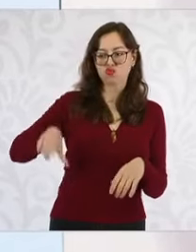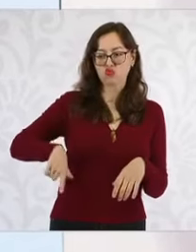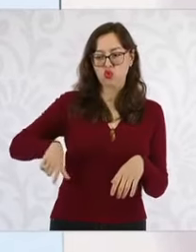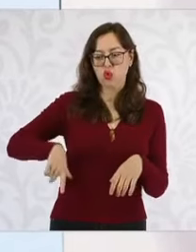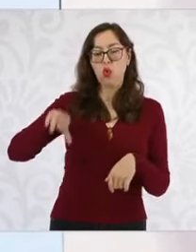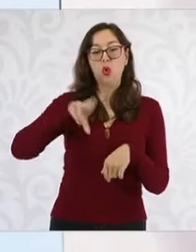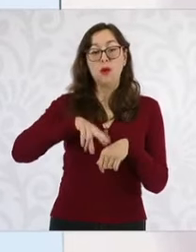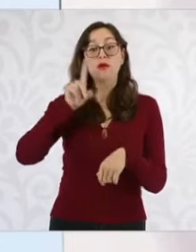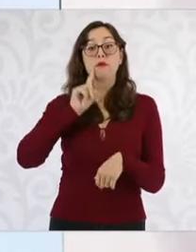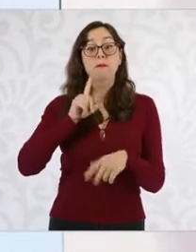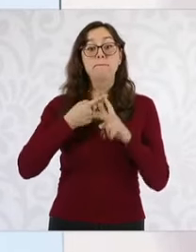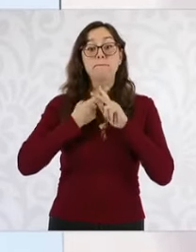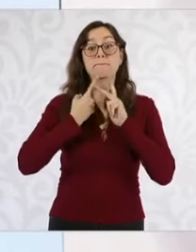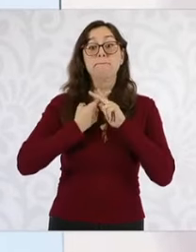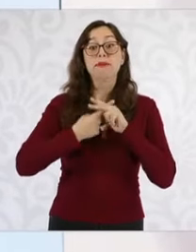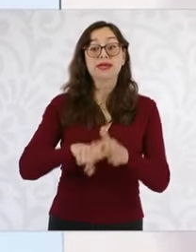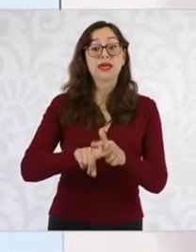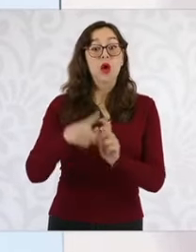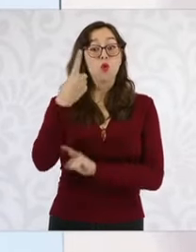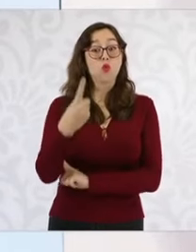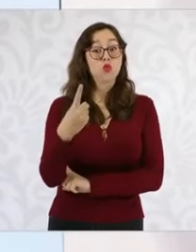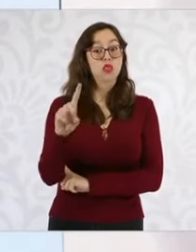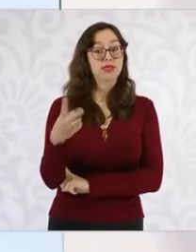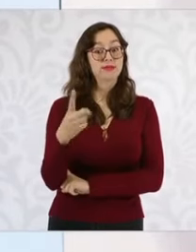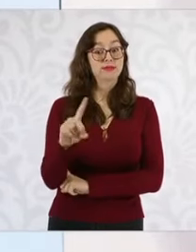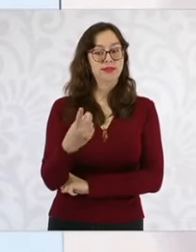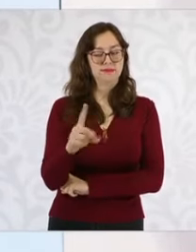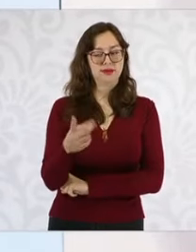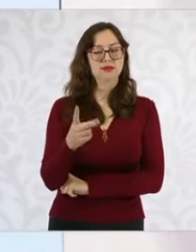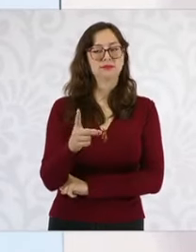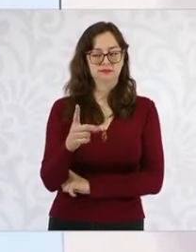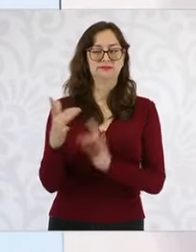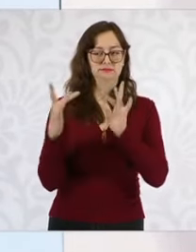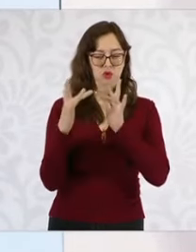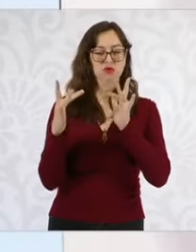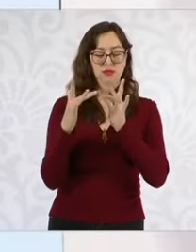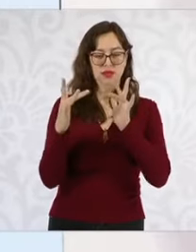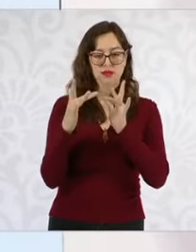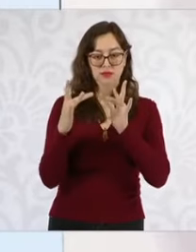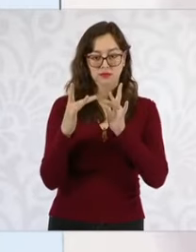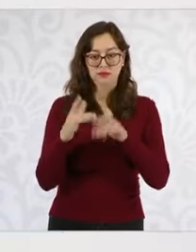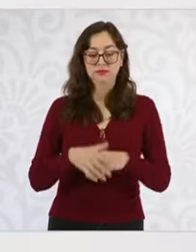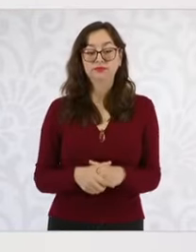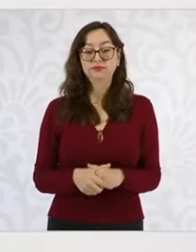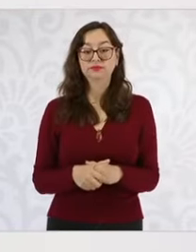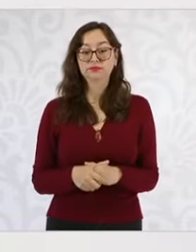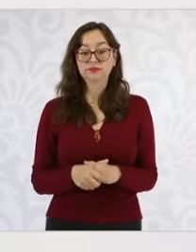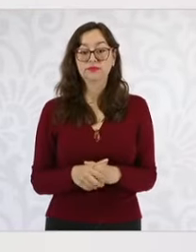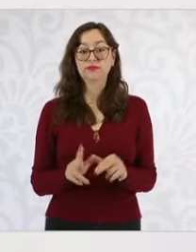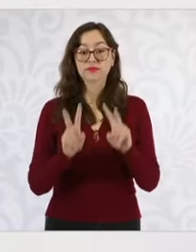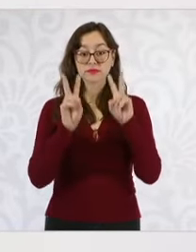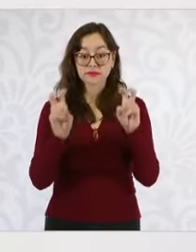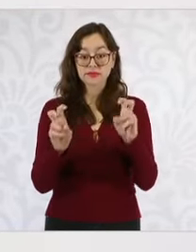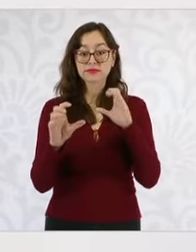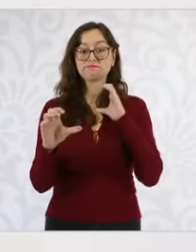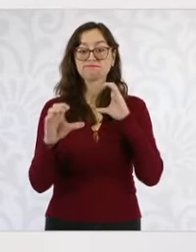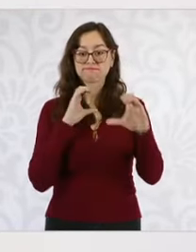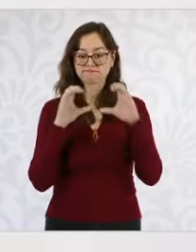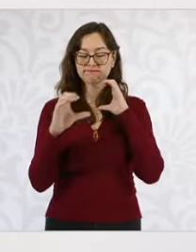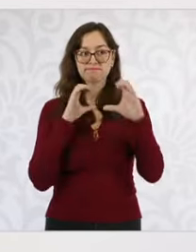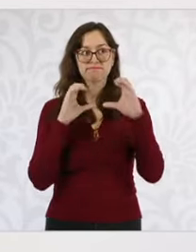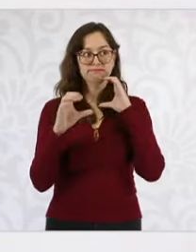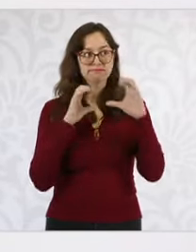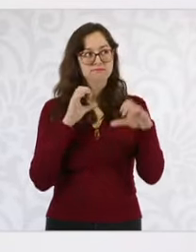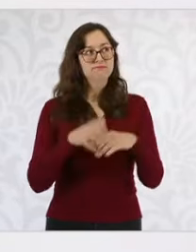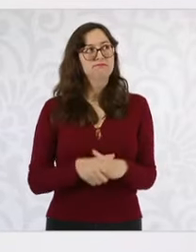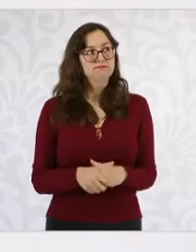posesión el primero de diciembre. Y sobre lo de comunicación, si quieren hablamos